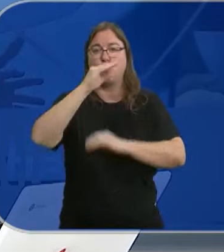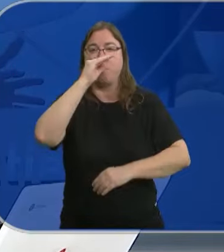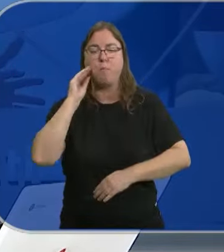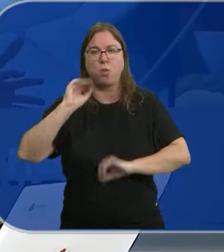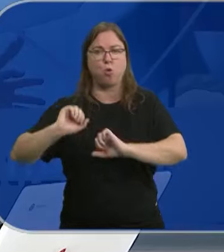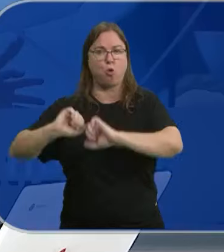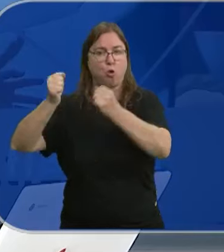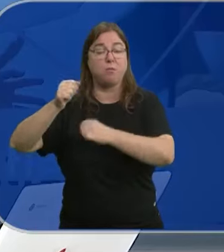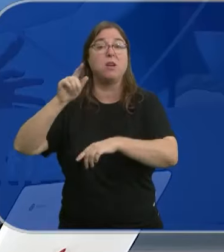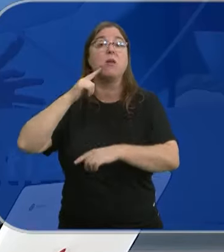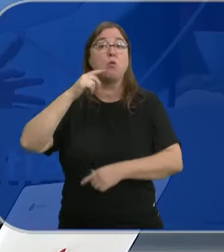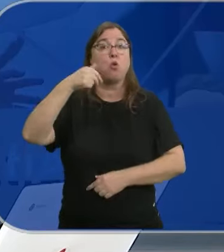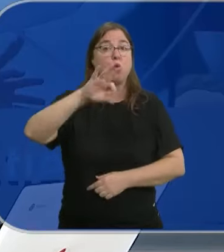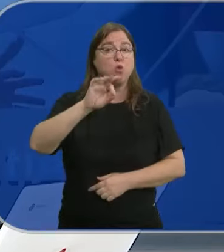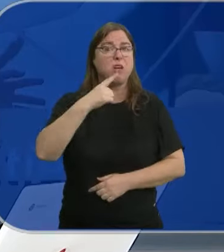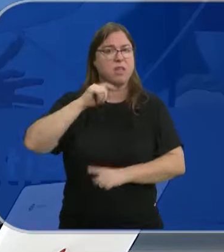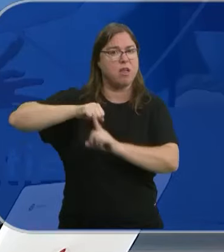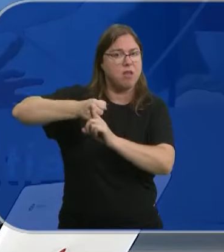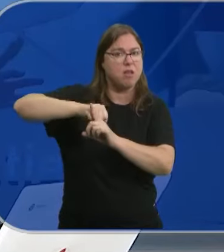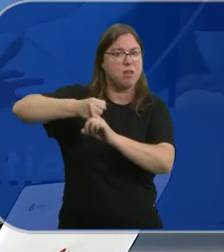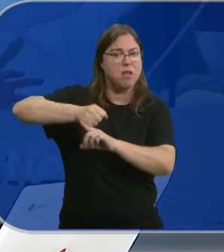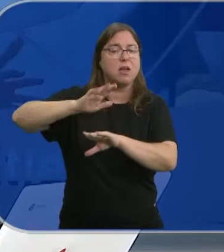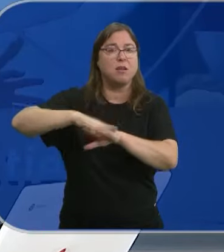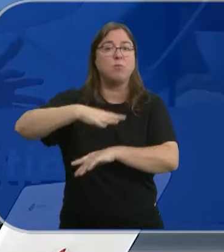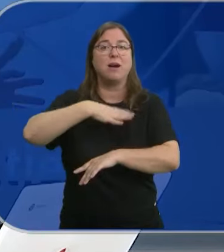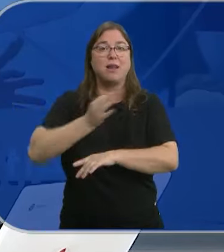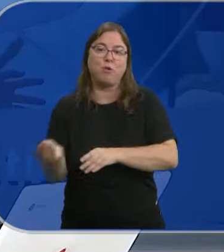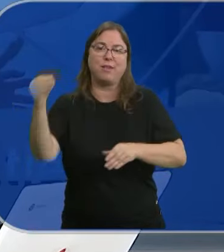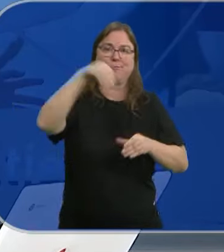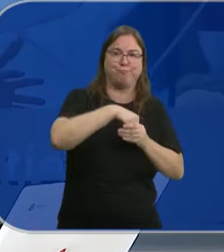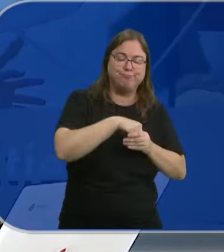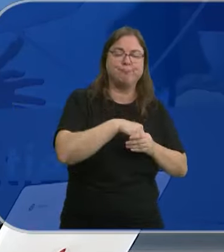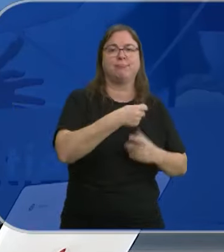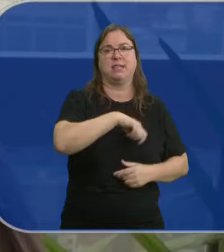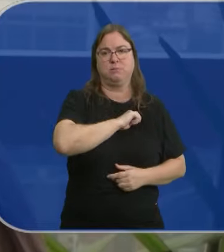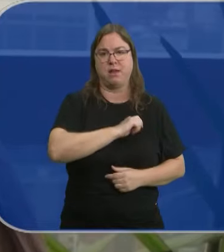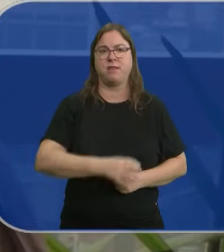después de que González Urrutia haya denunciado coacciones para poder asilarse en España.